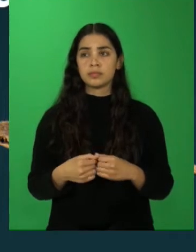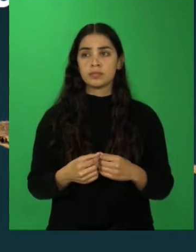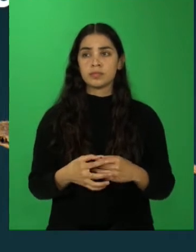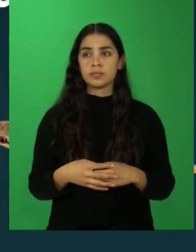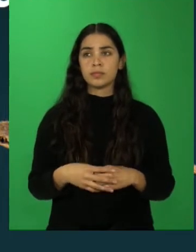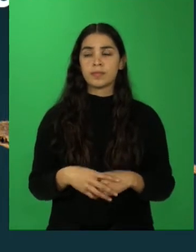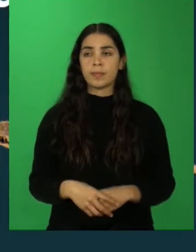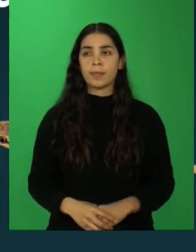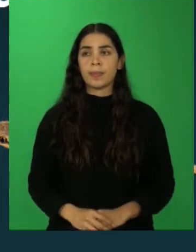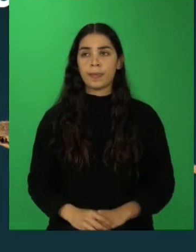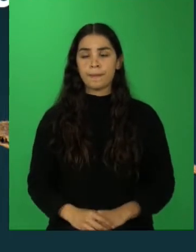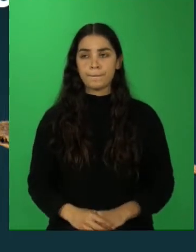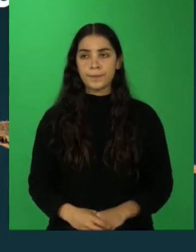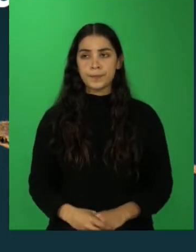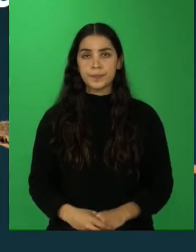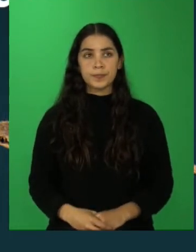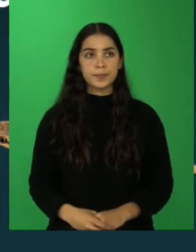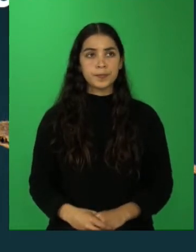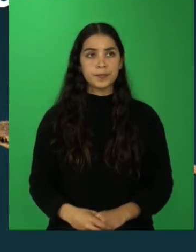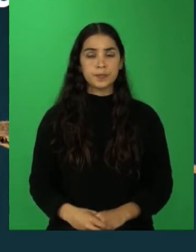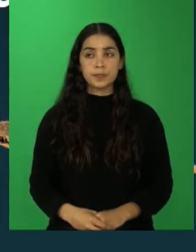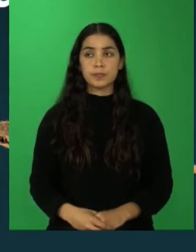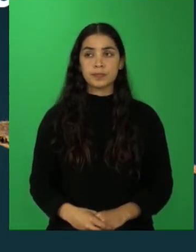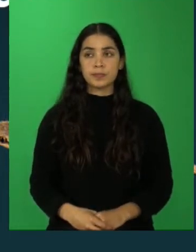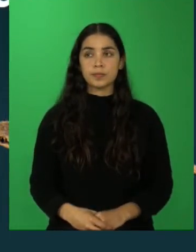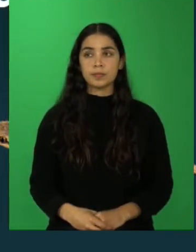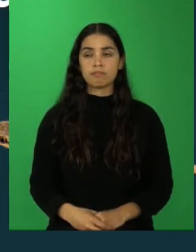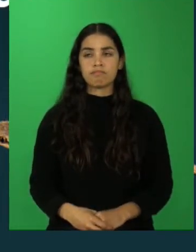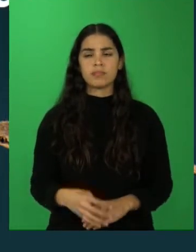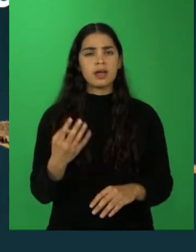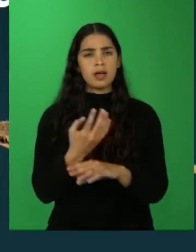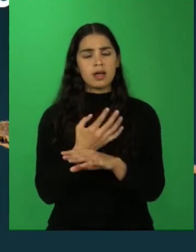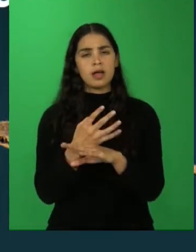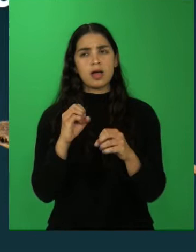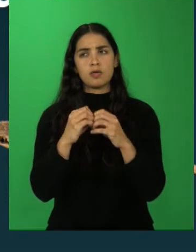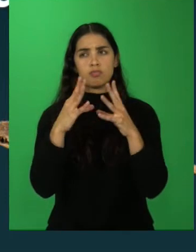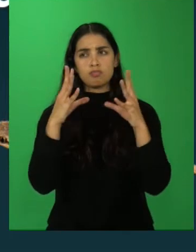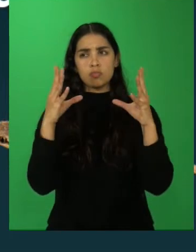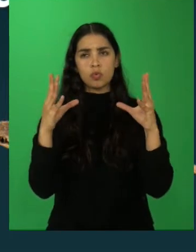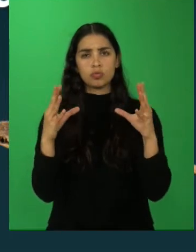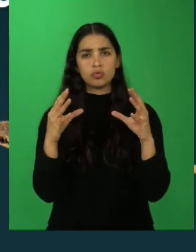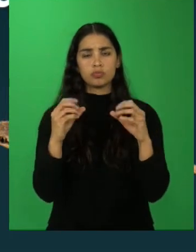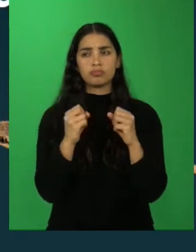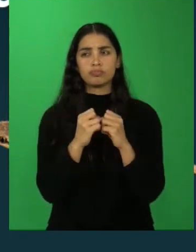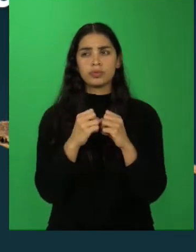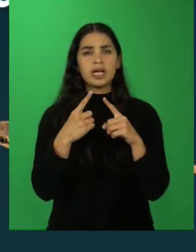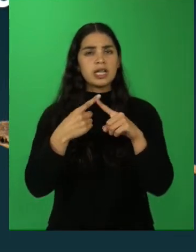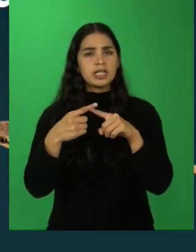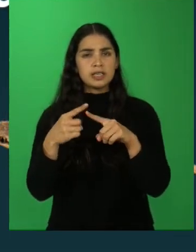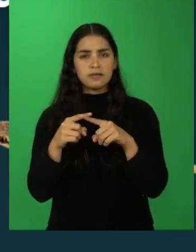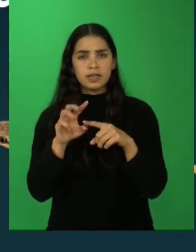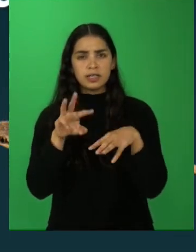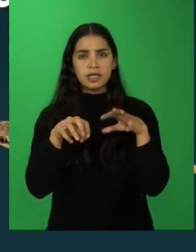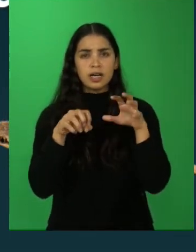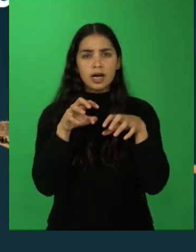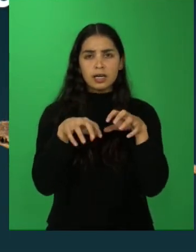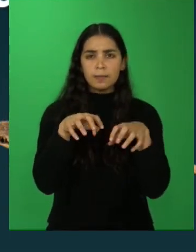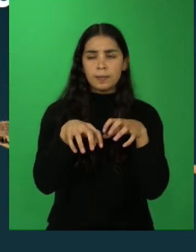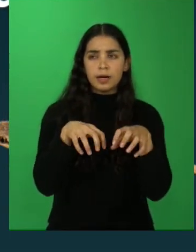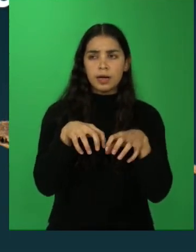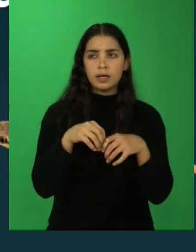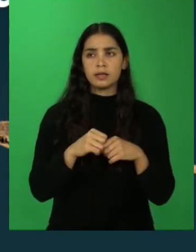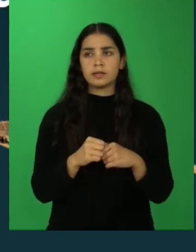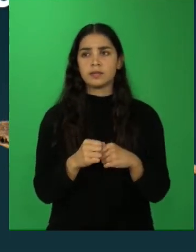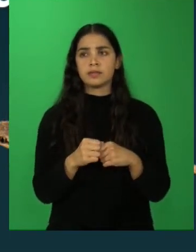y en altura. Tenemos gran biodiversidad, como por ejemplo lagartijas del desierto, la